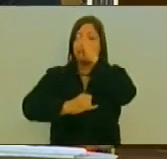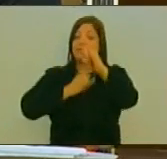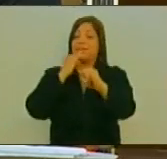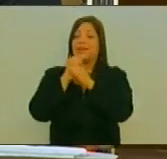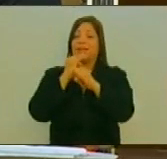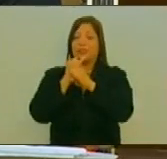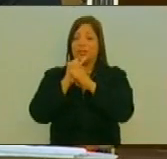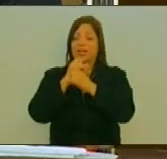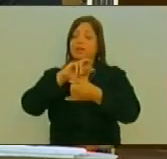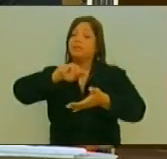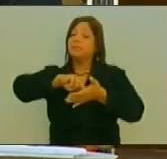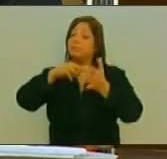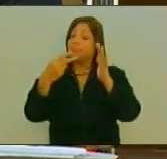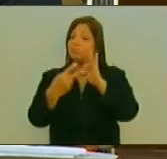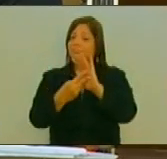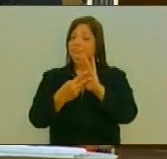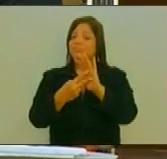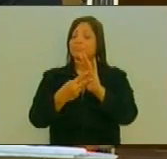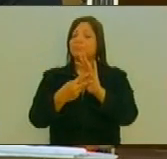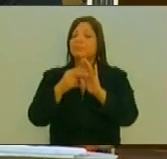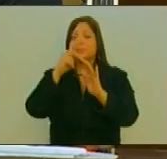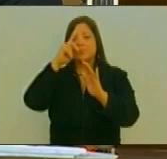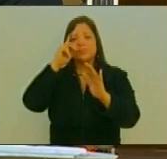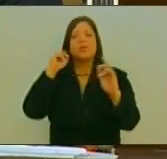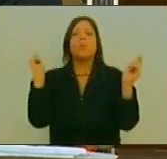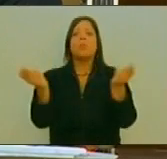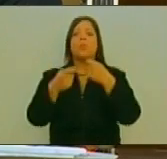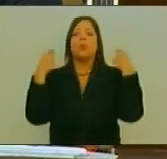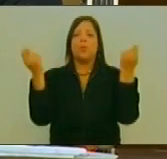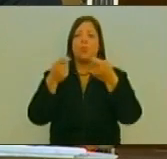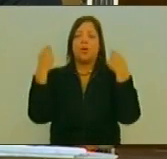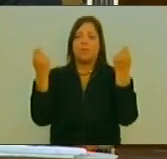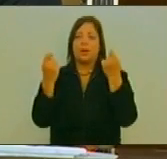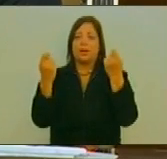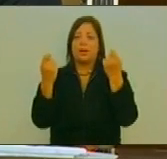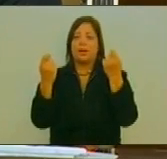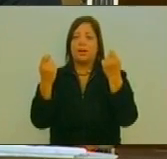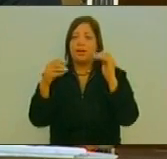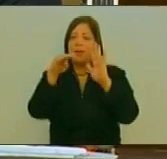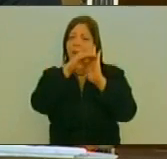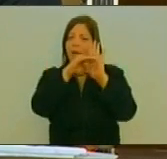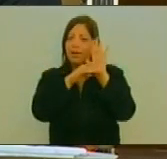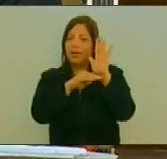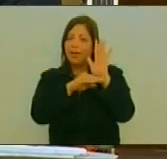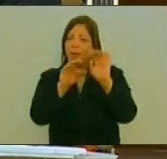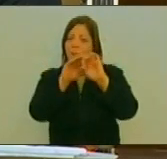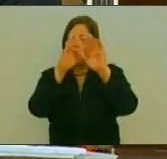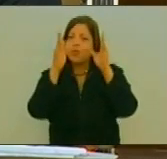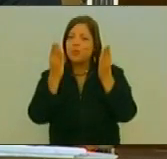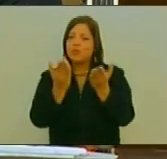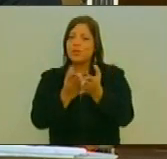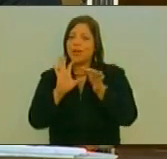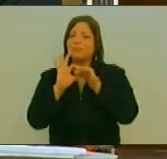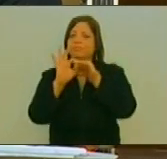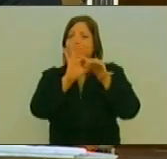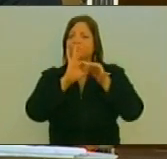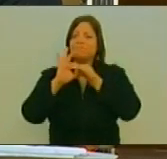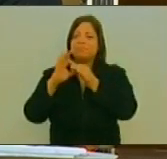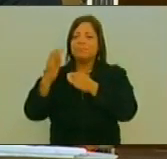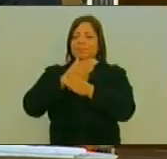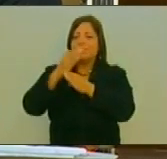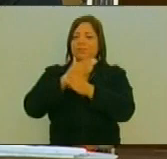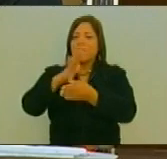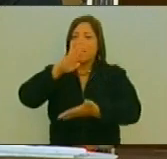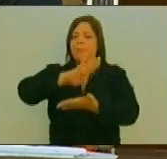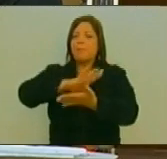En virtud De lo cual Promueve Y se apega A las iniciativas Mundiales A favor De la convivencia